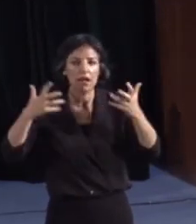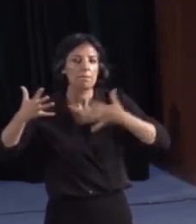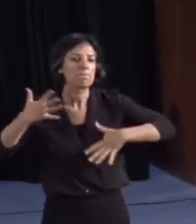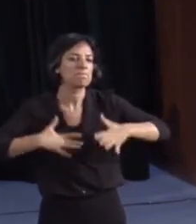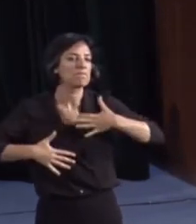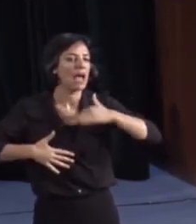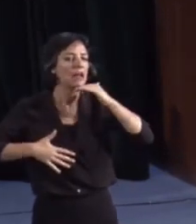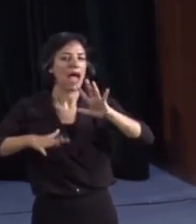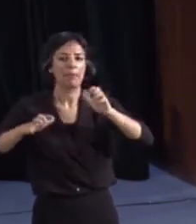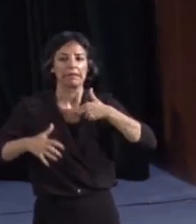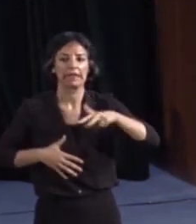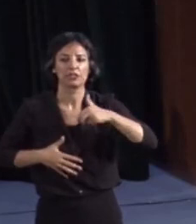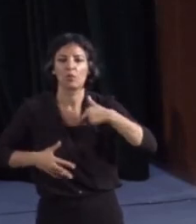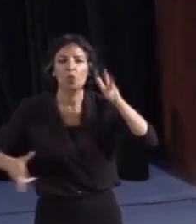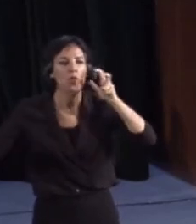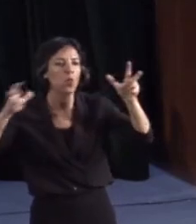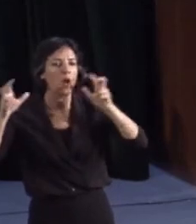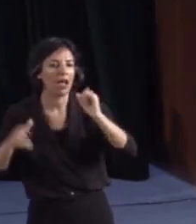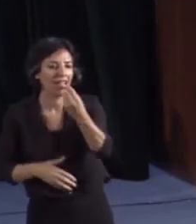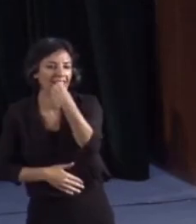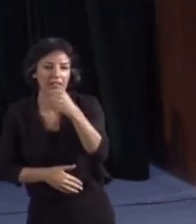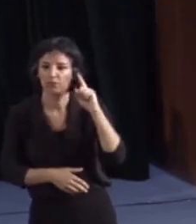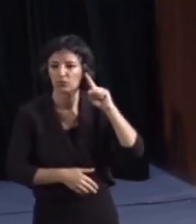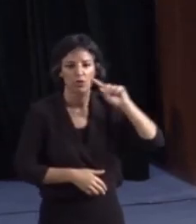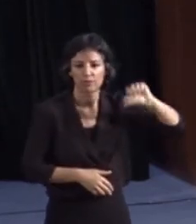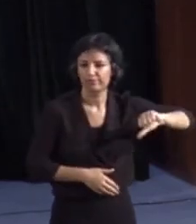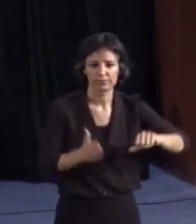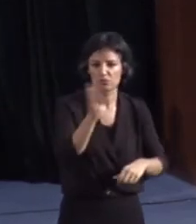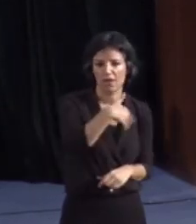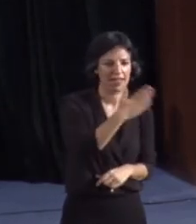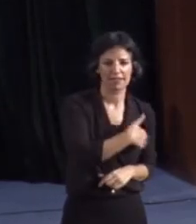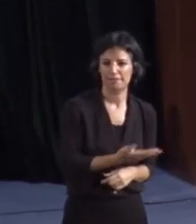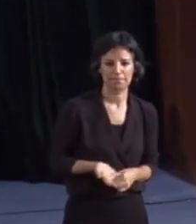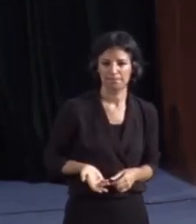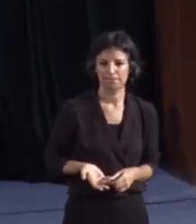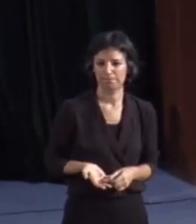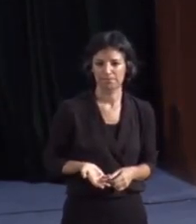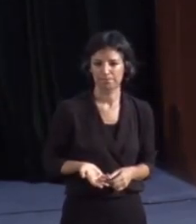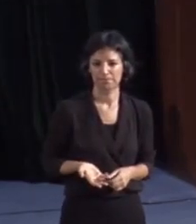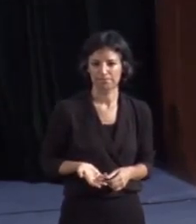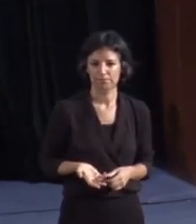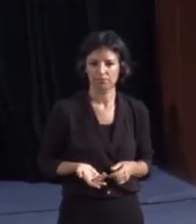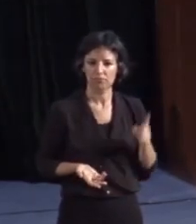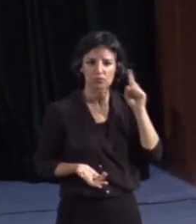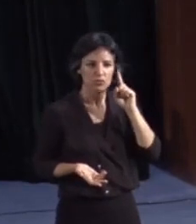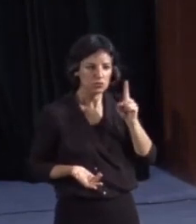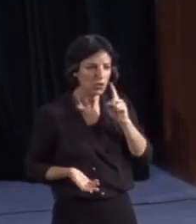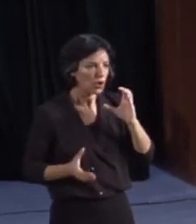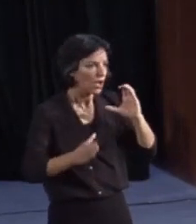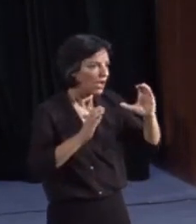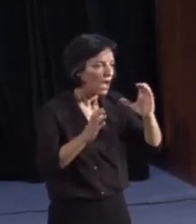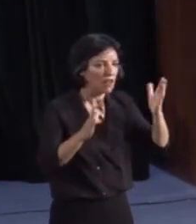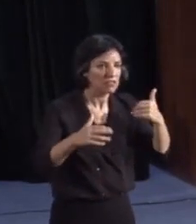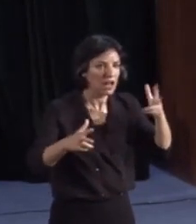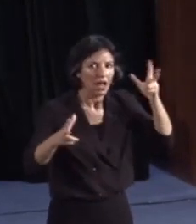porque tienen mucha información auditiva, cosa que el sordo no es capaz de alcanzar.